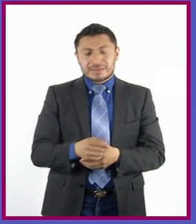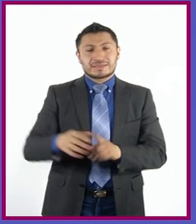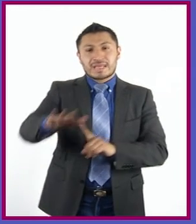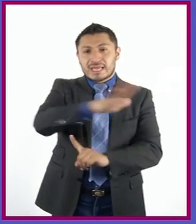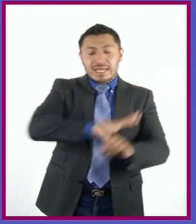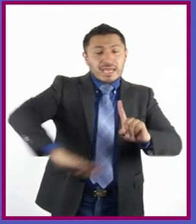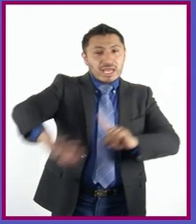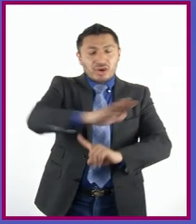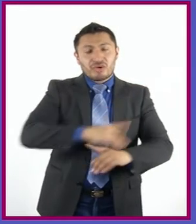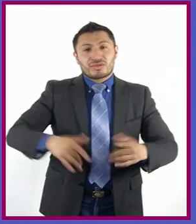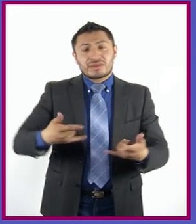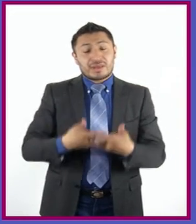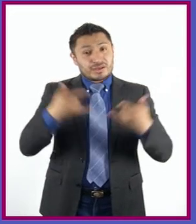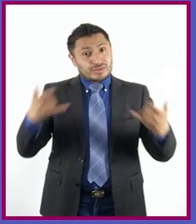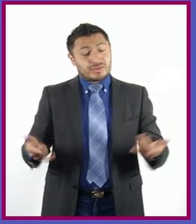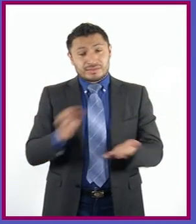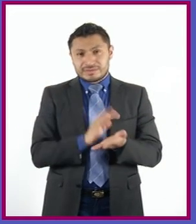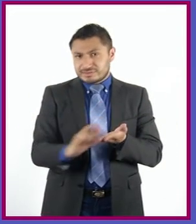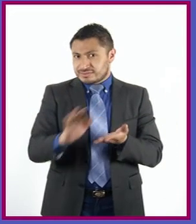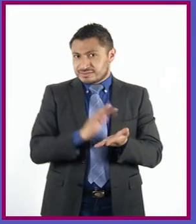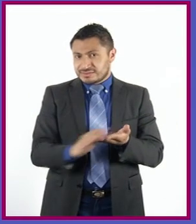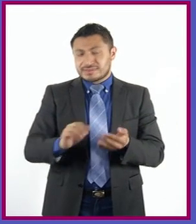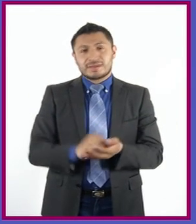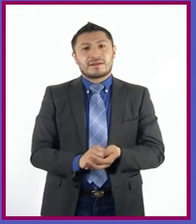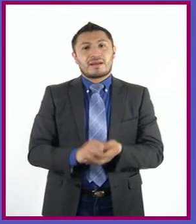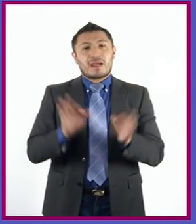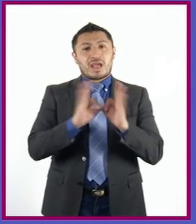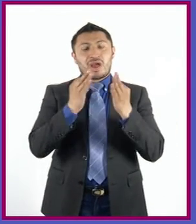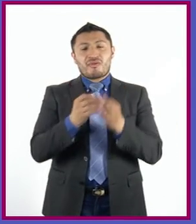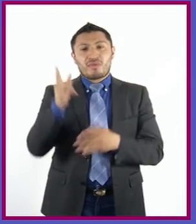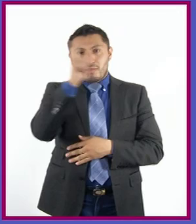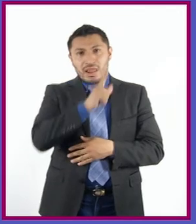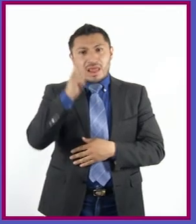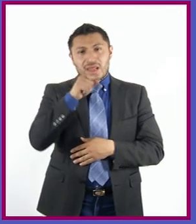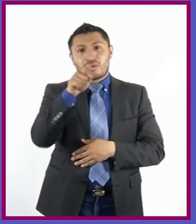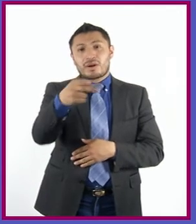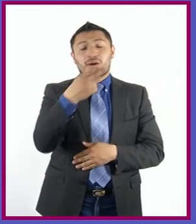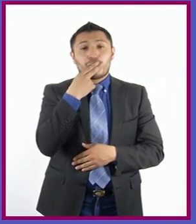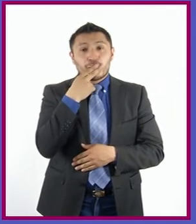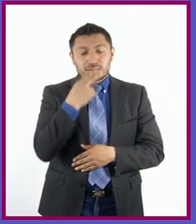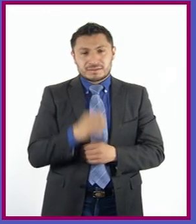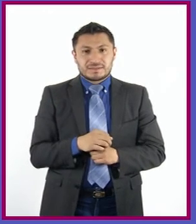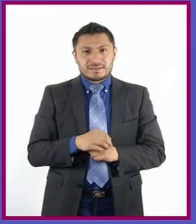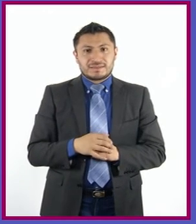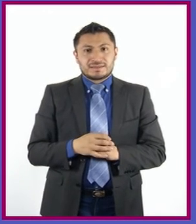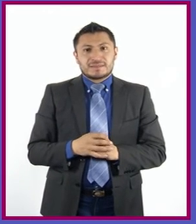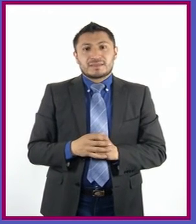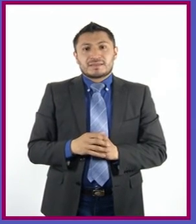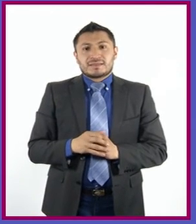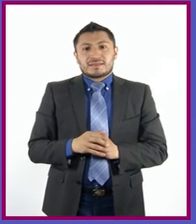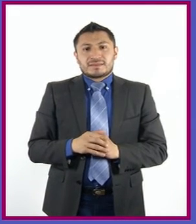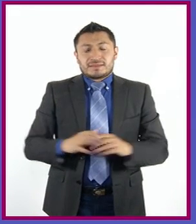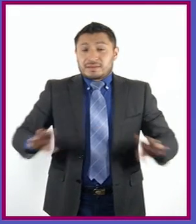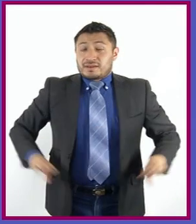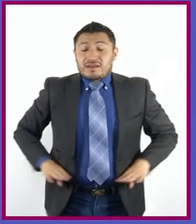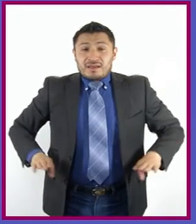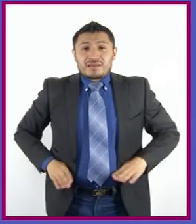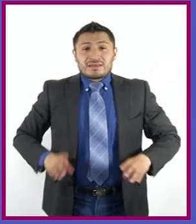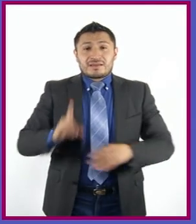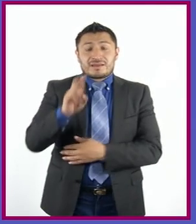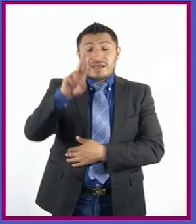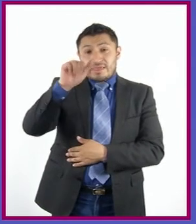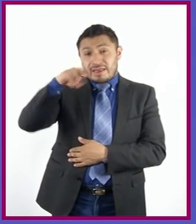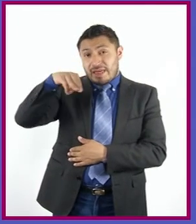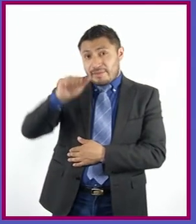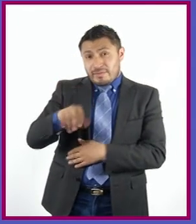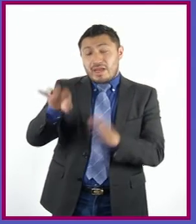desarrolla en la lectura. Tipo de lenguaje que se utiliza. Criterios básicos de la dramatización